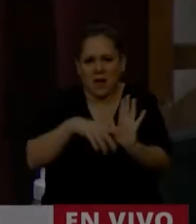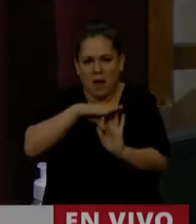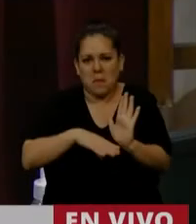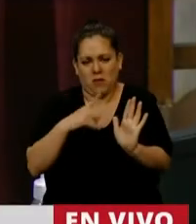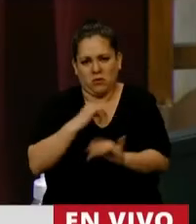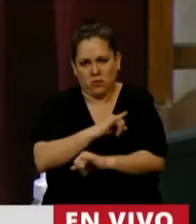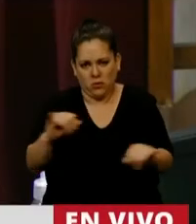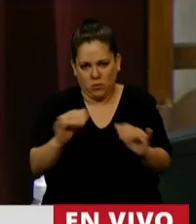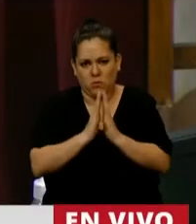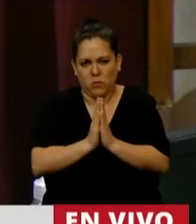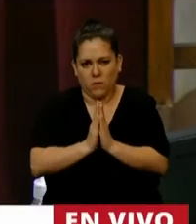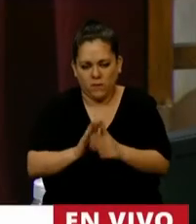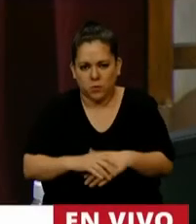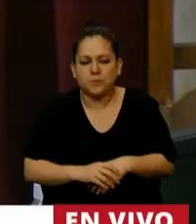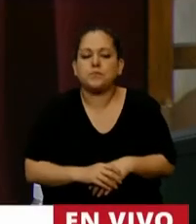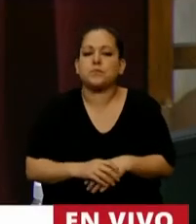El Víctor Hugo.